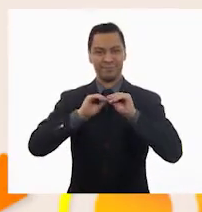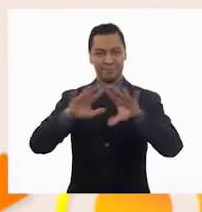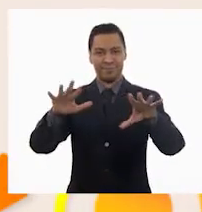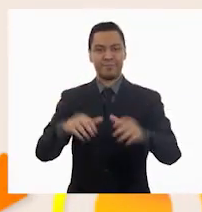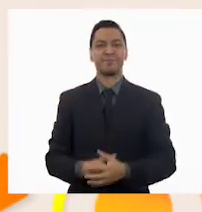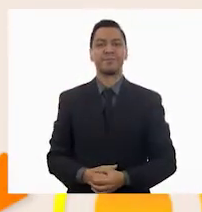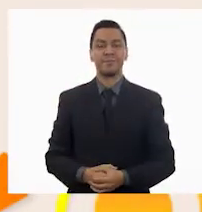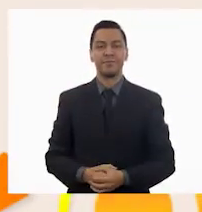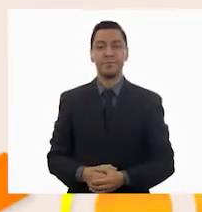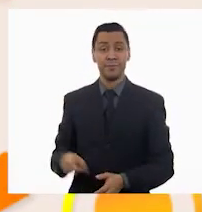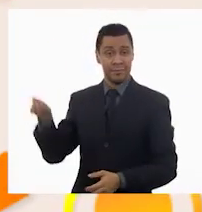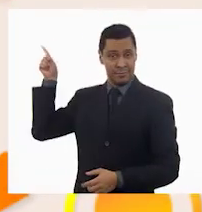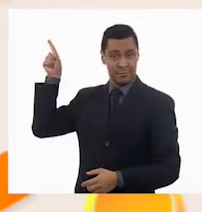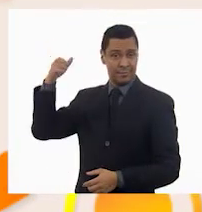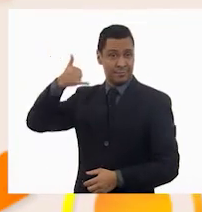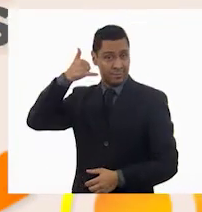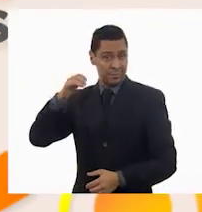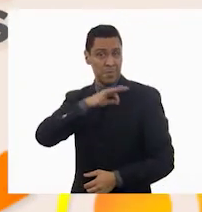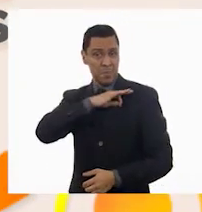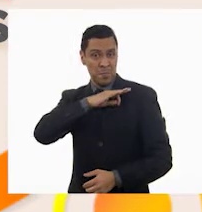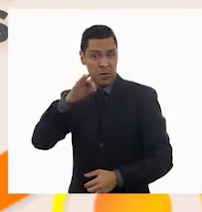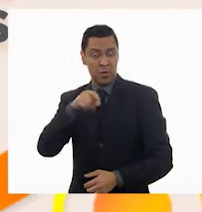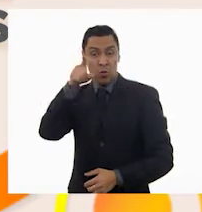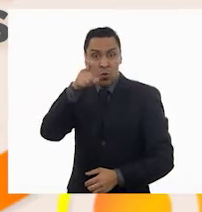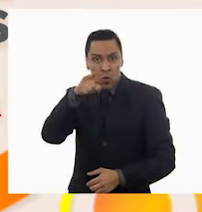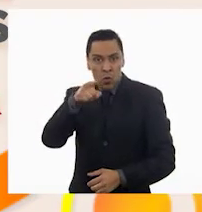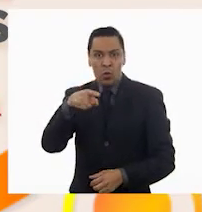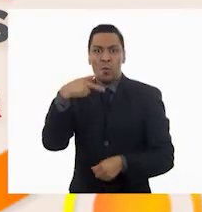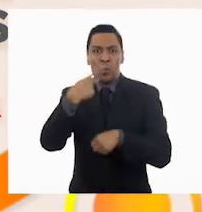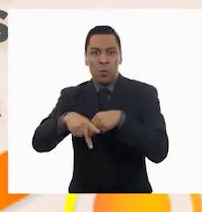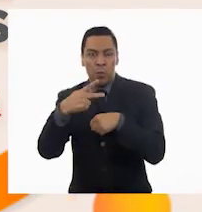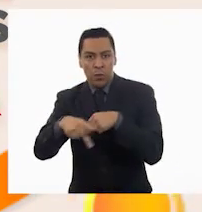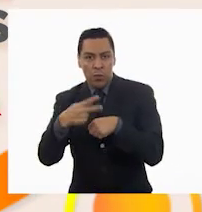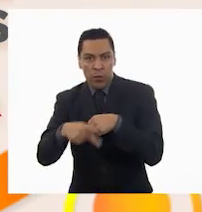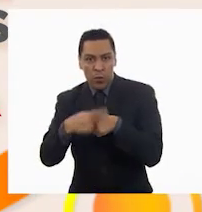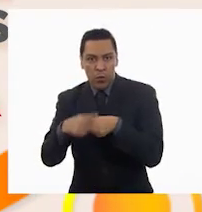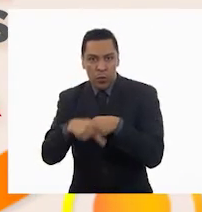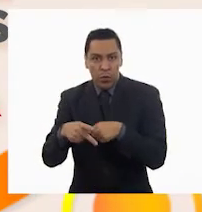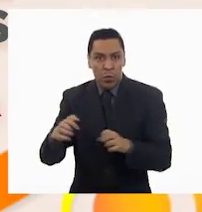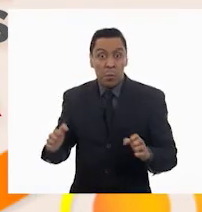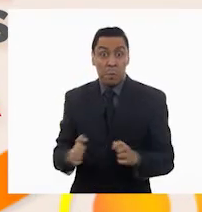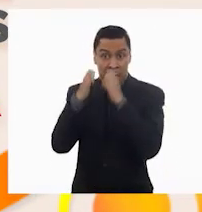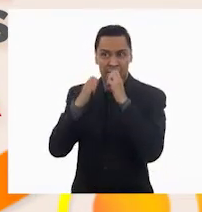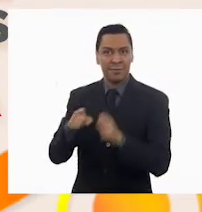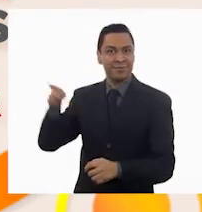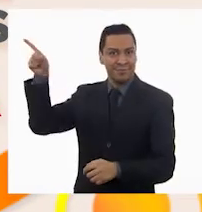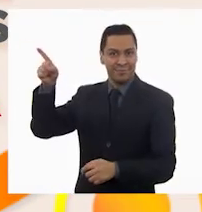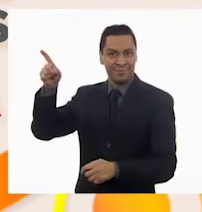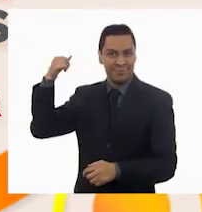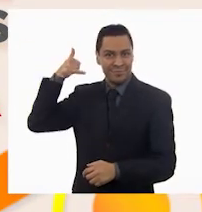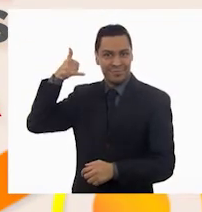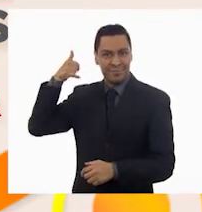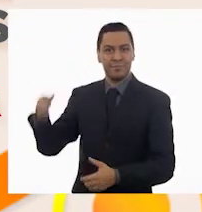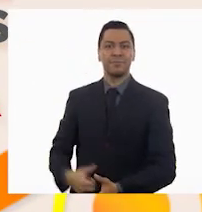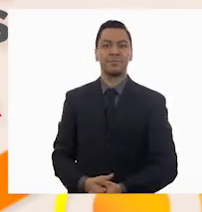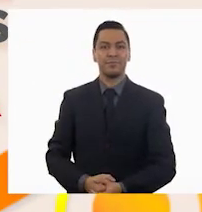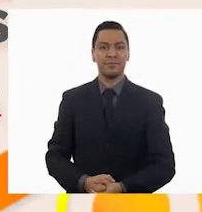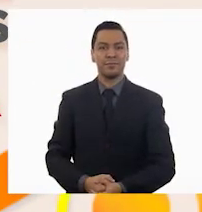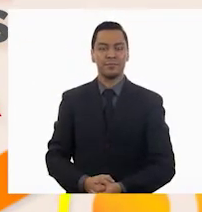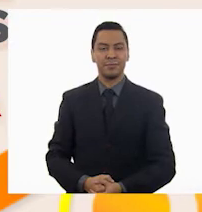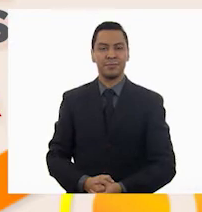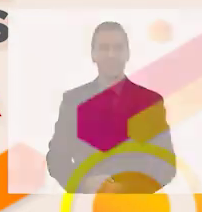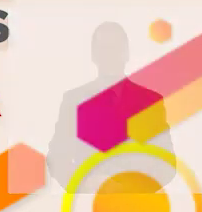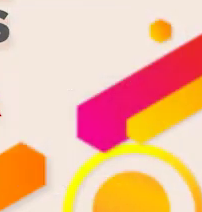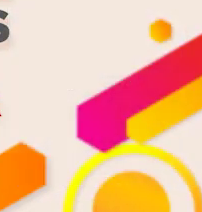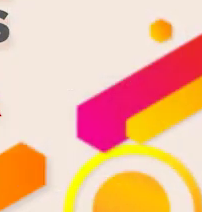a este número puedes llamar cuando tú o alguien cerca de ti tenga una emergencia o alguien